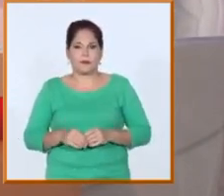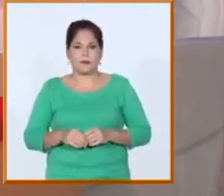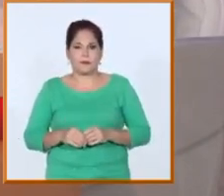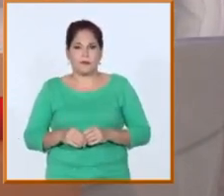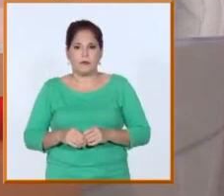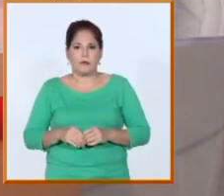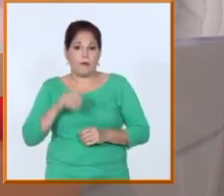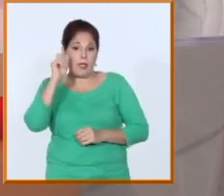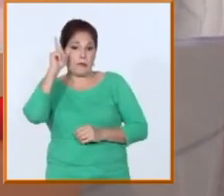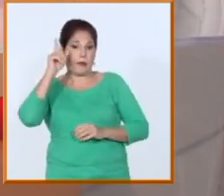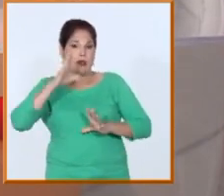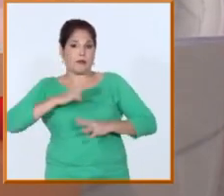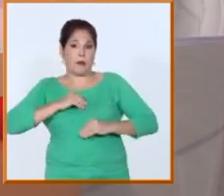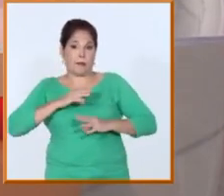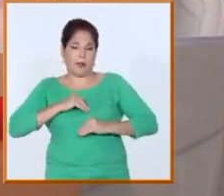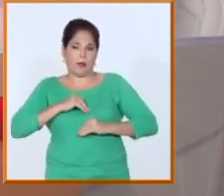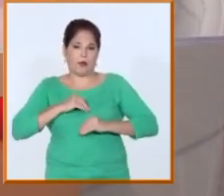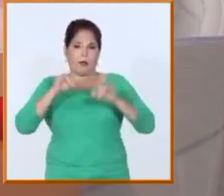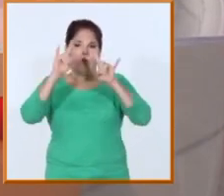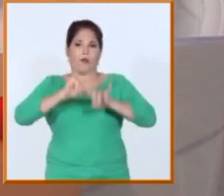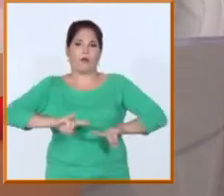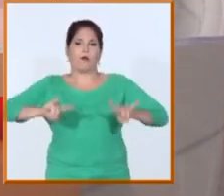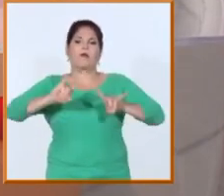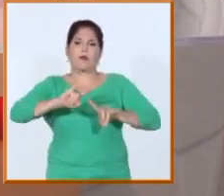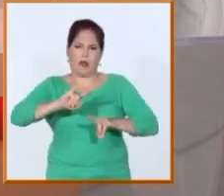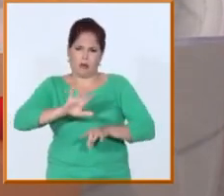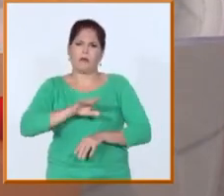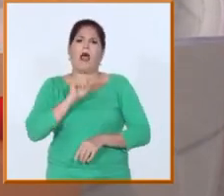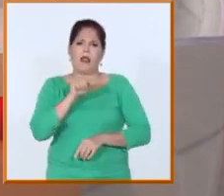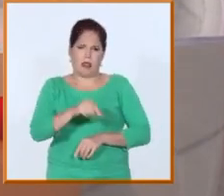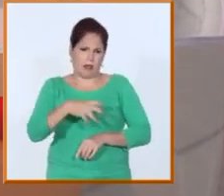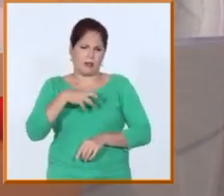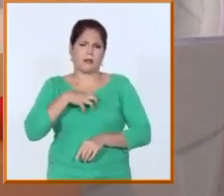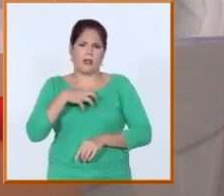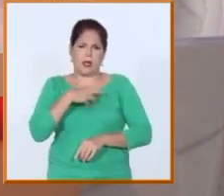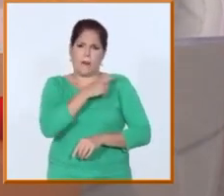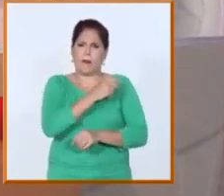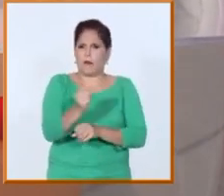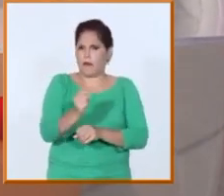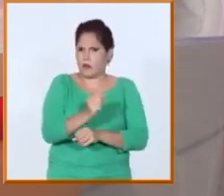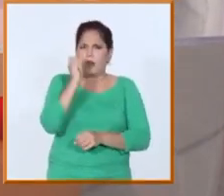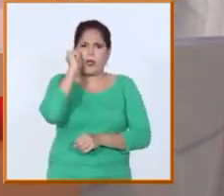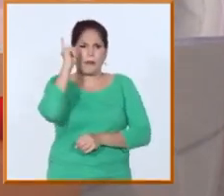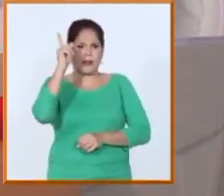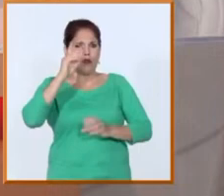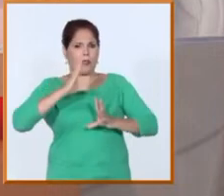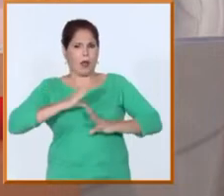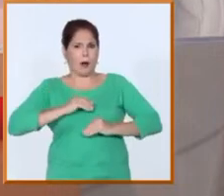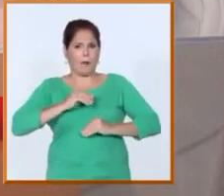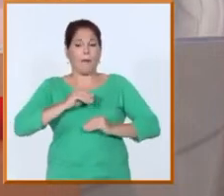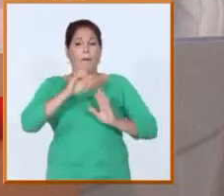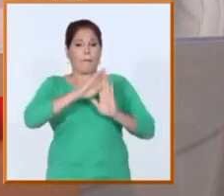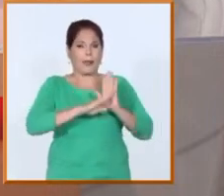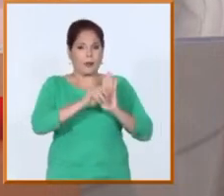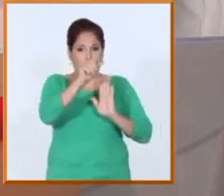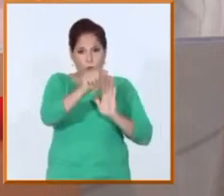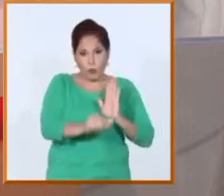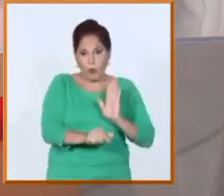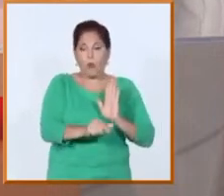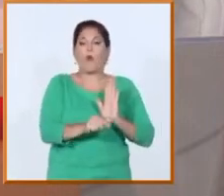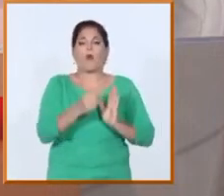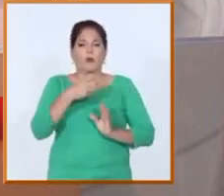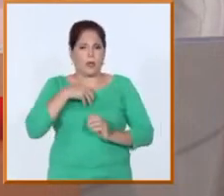pedagógica que haya acumulado por la universidad cubana, esa presencia de profesores, metodólogos, personas ya